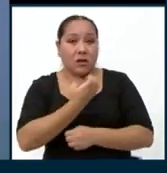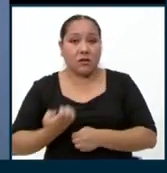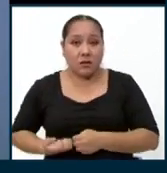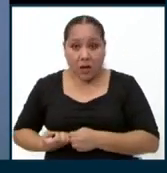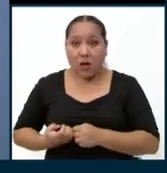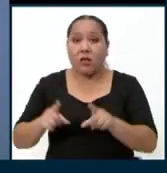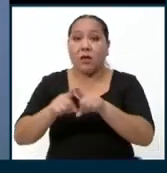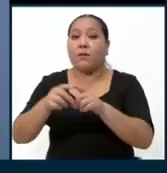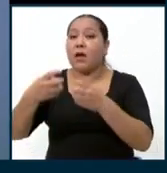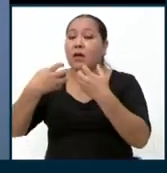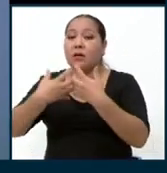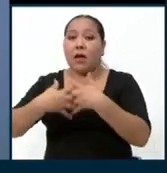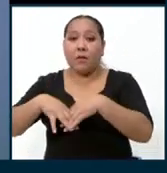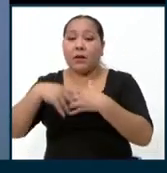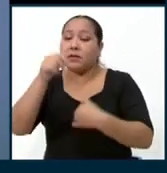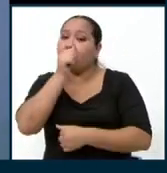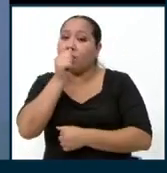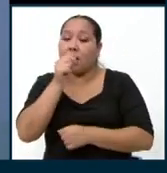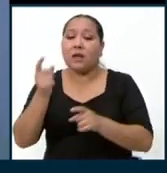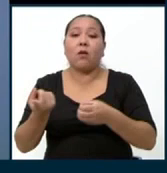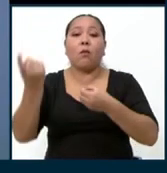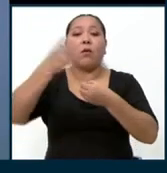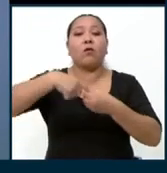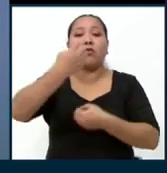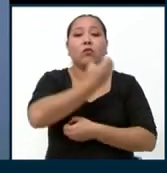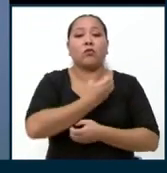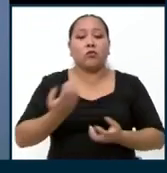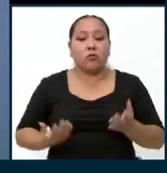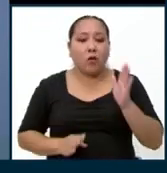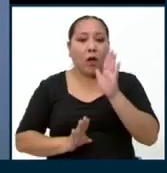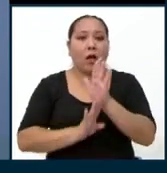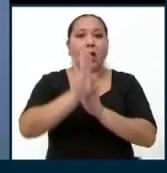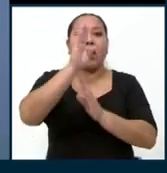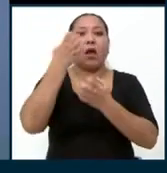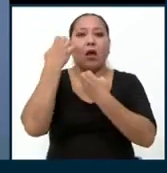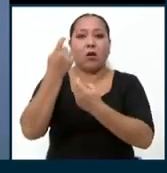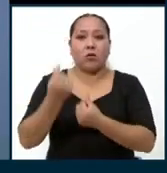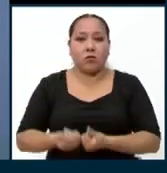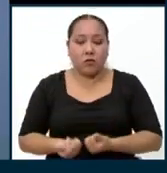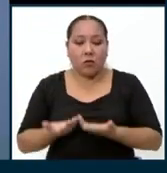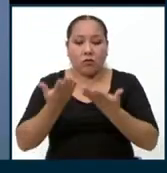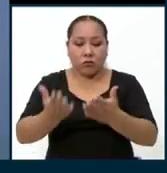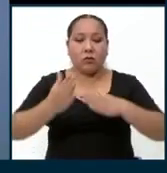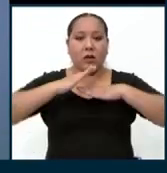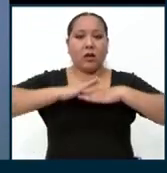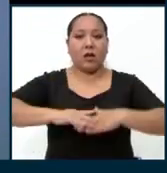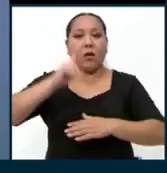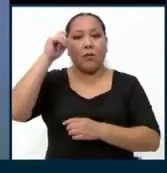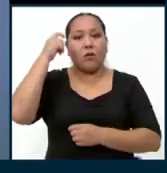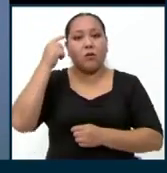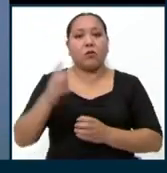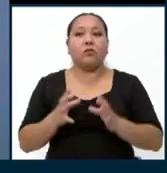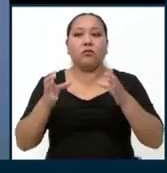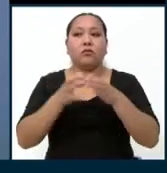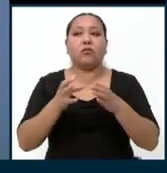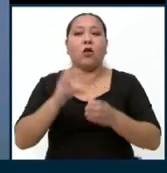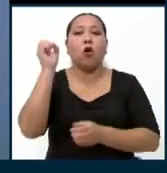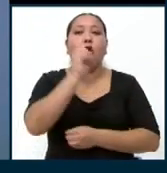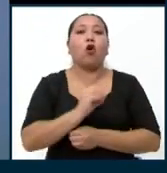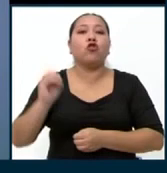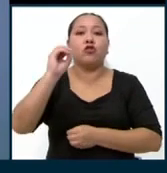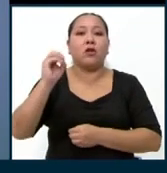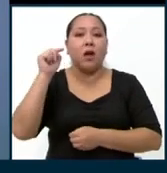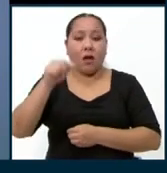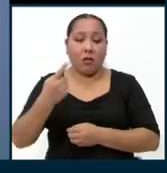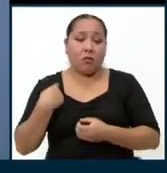además he sido parte de un gobierno que ha dado crecimiento económico, inclusión social y estabilidad política, como fue el gobierno del presidente Ollantumala.